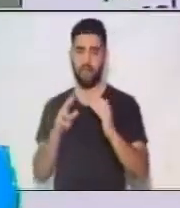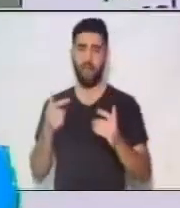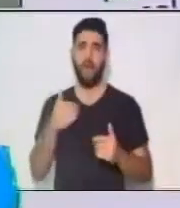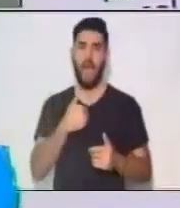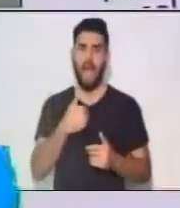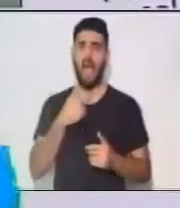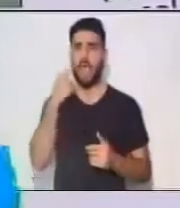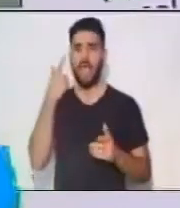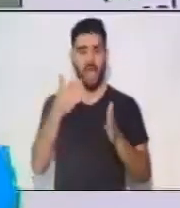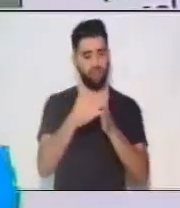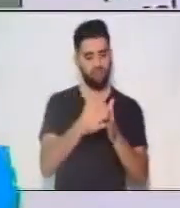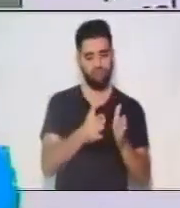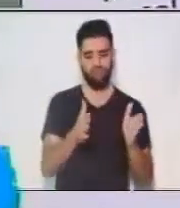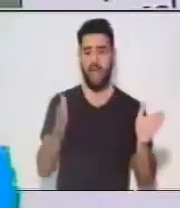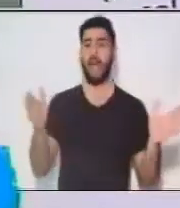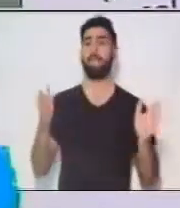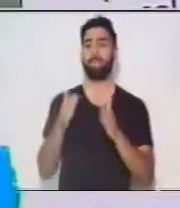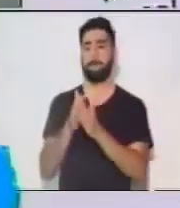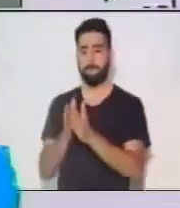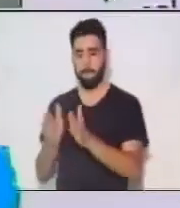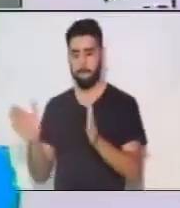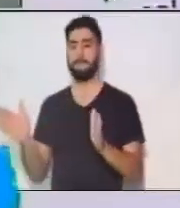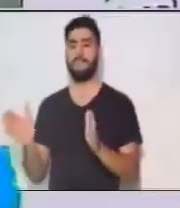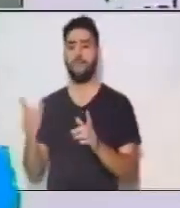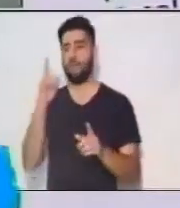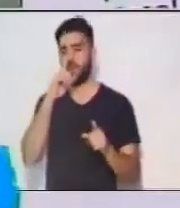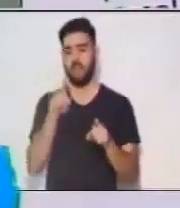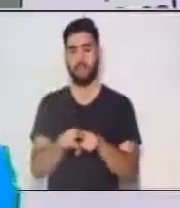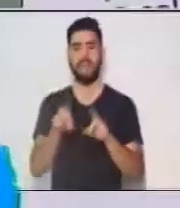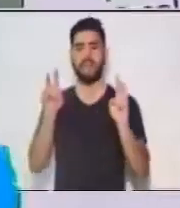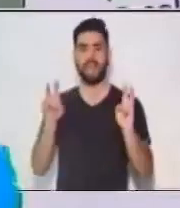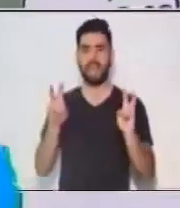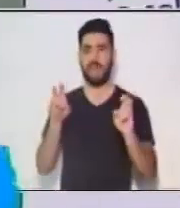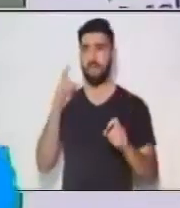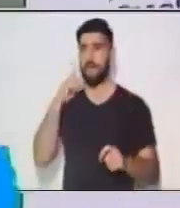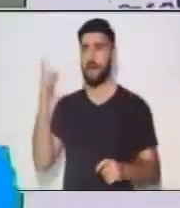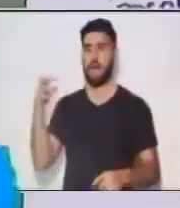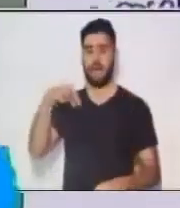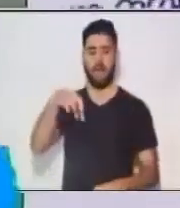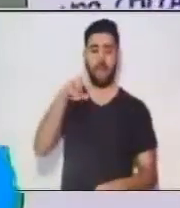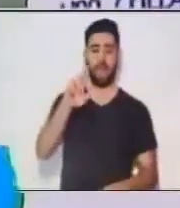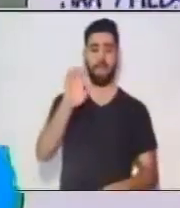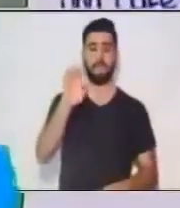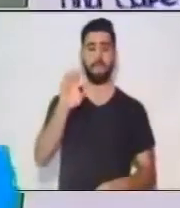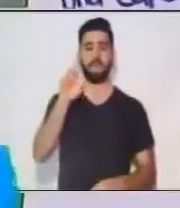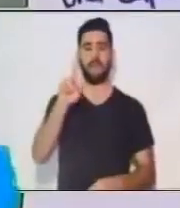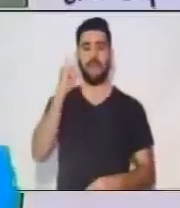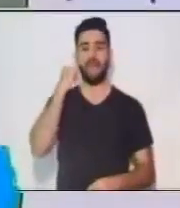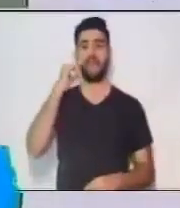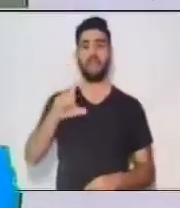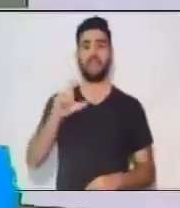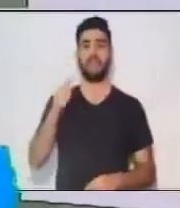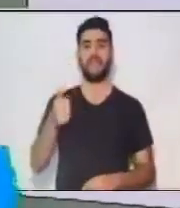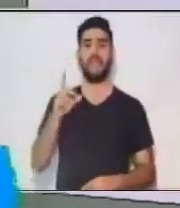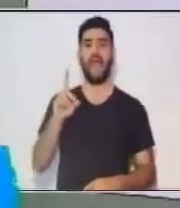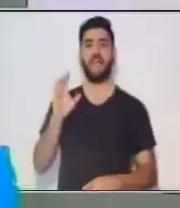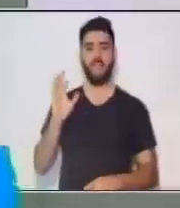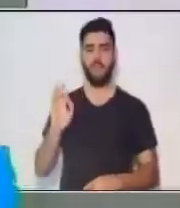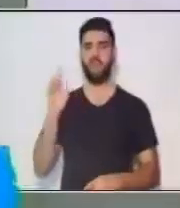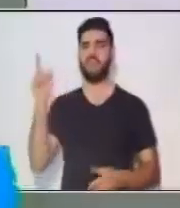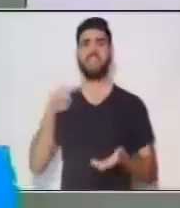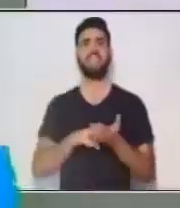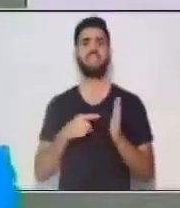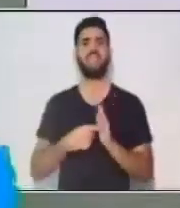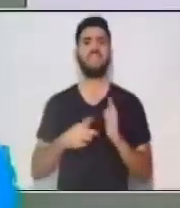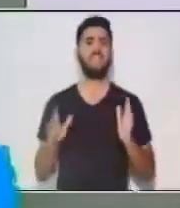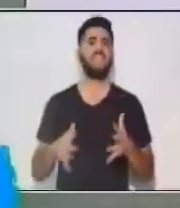amplia. Tenemos también lo que es el predicado. Dice, llamamos predicado a lo que se habla del sujeto. ¿Qué es lo